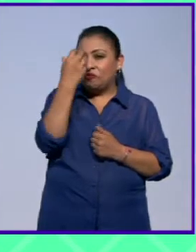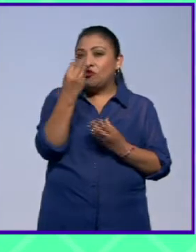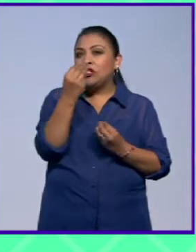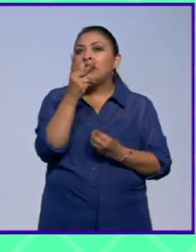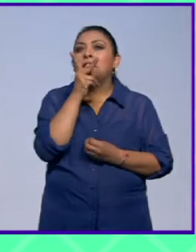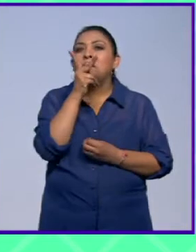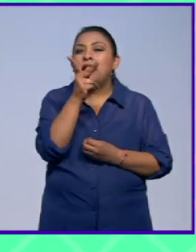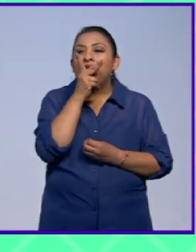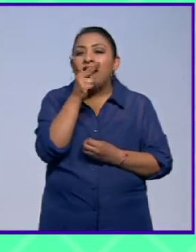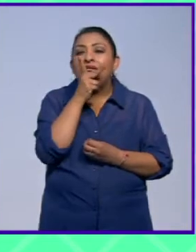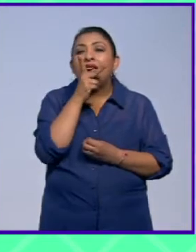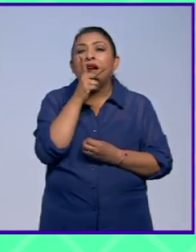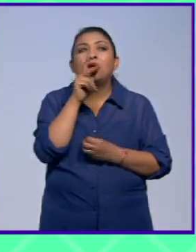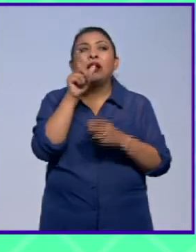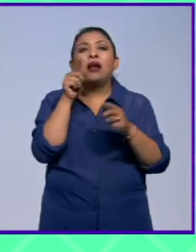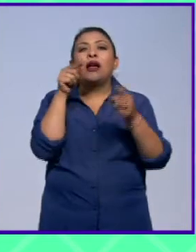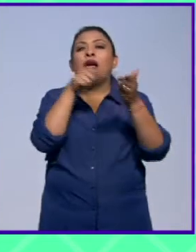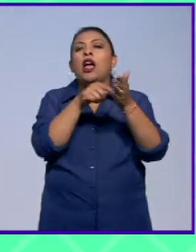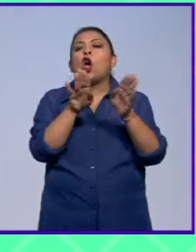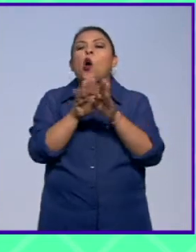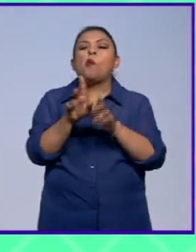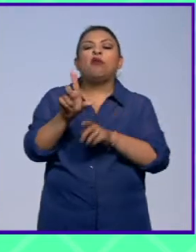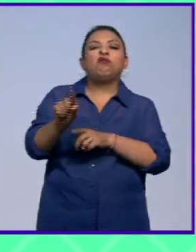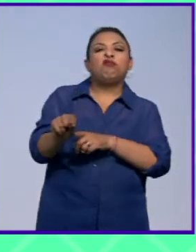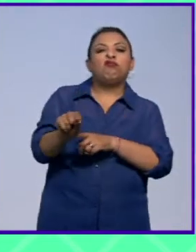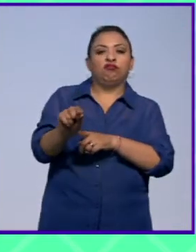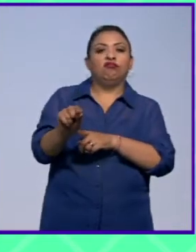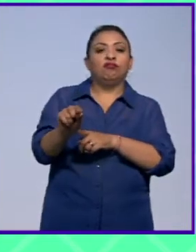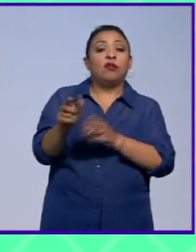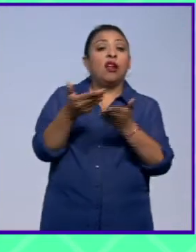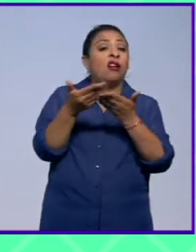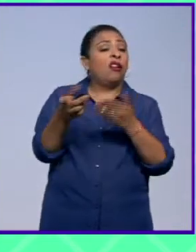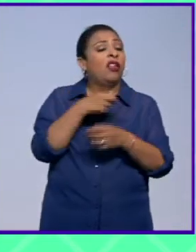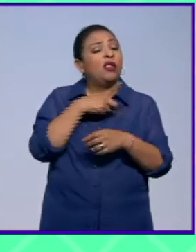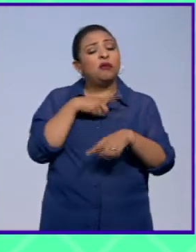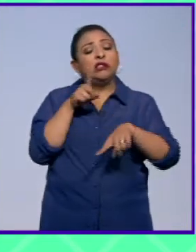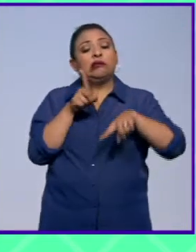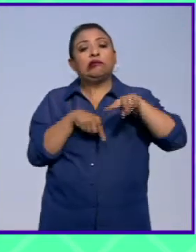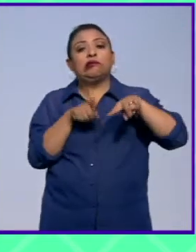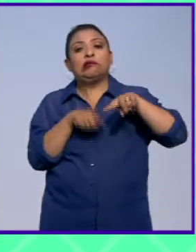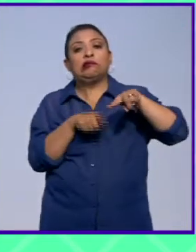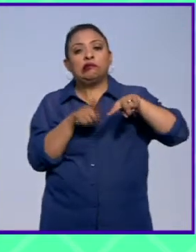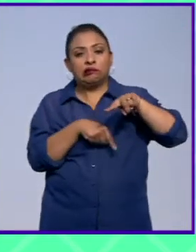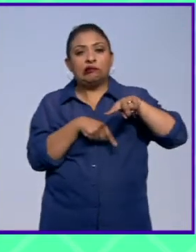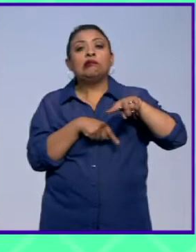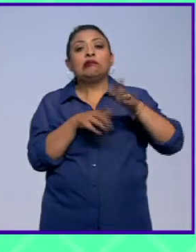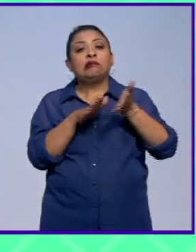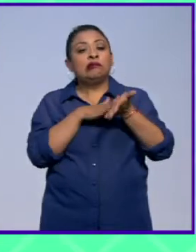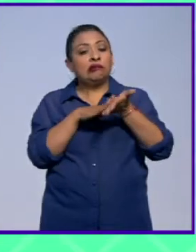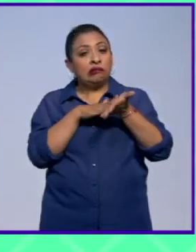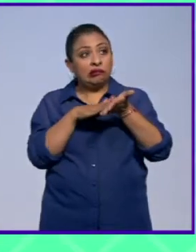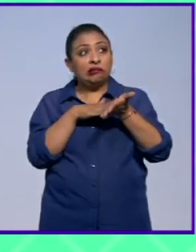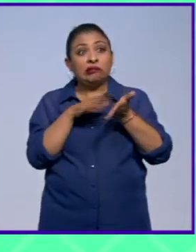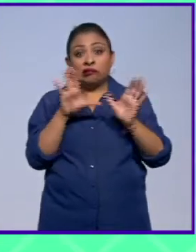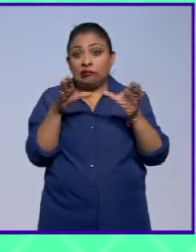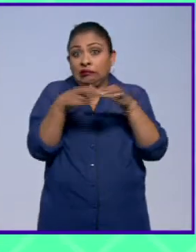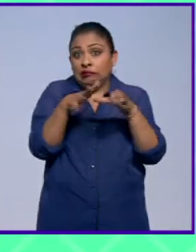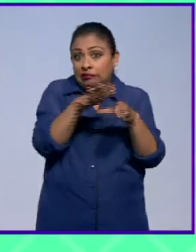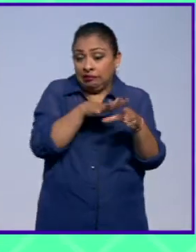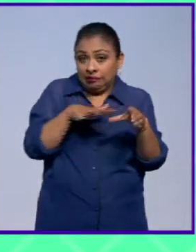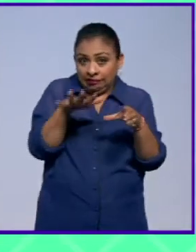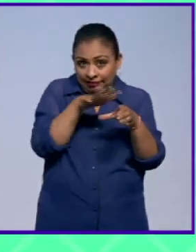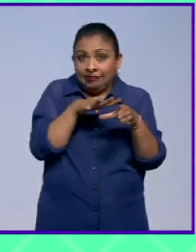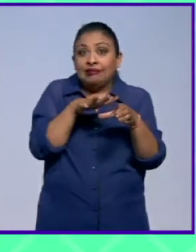las palabras vienen con connotaciones peyorativas que ya es momento también de ir erradicando y eliminando en ese contexto